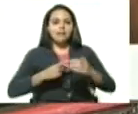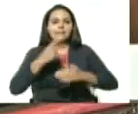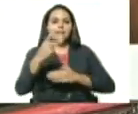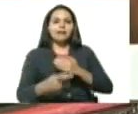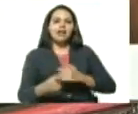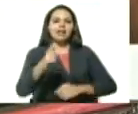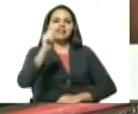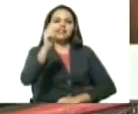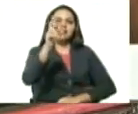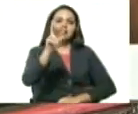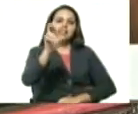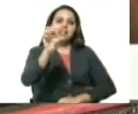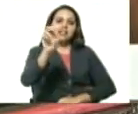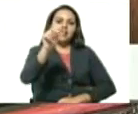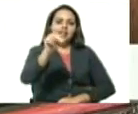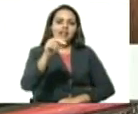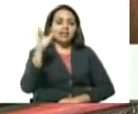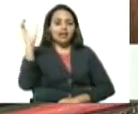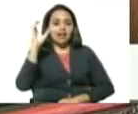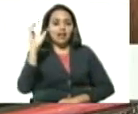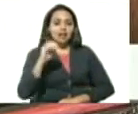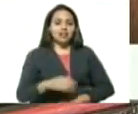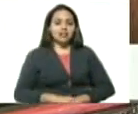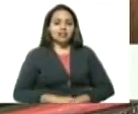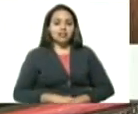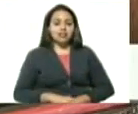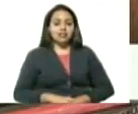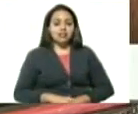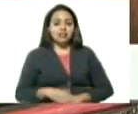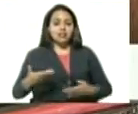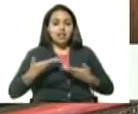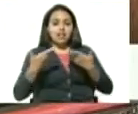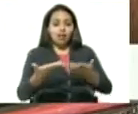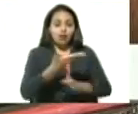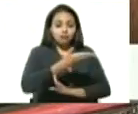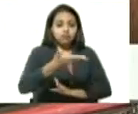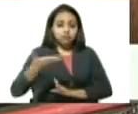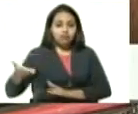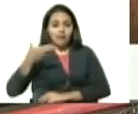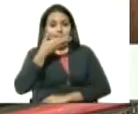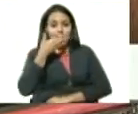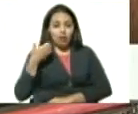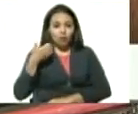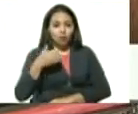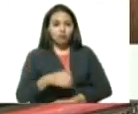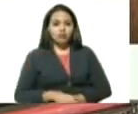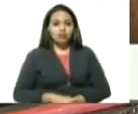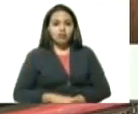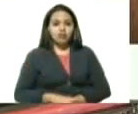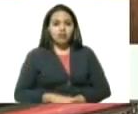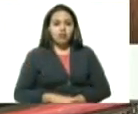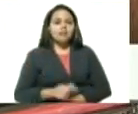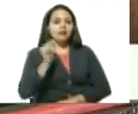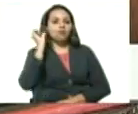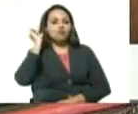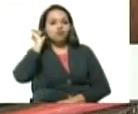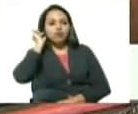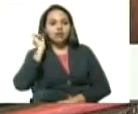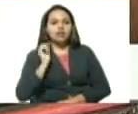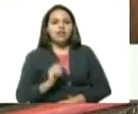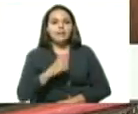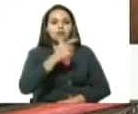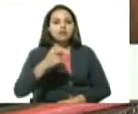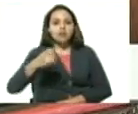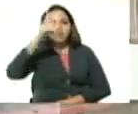un tren que va a tener una nueva distribución, una distribución más amigable, una distribución para que justamente las mujeres, las personas con